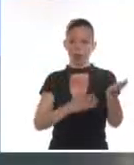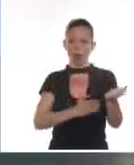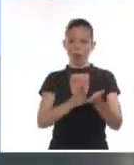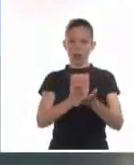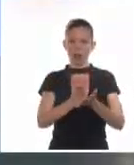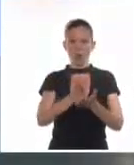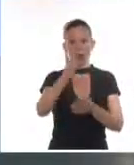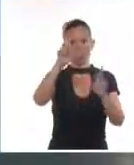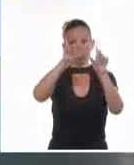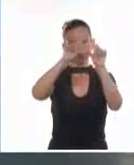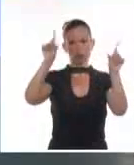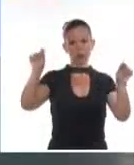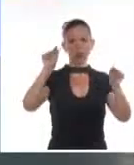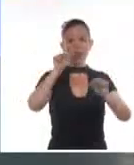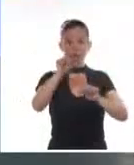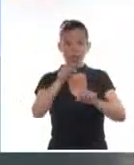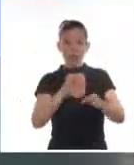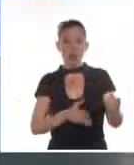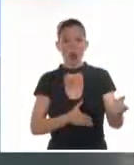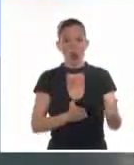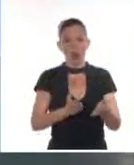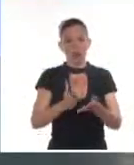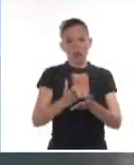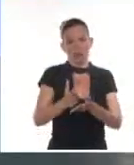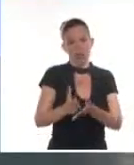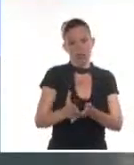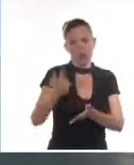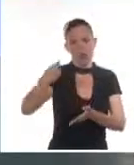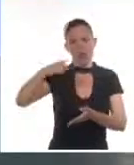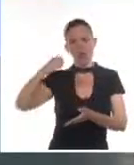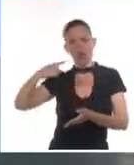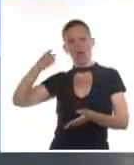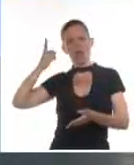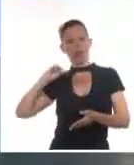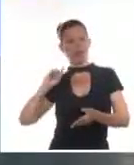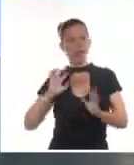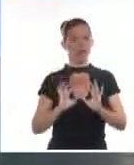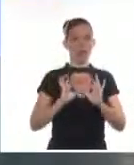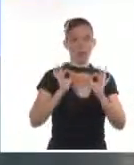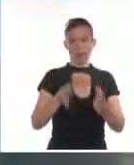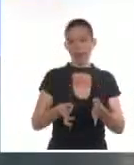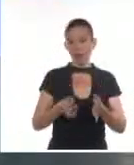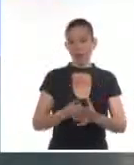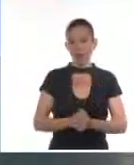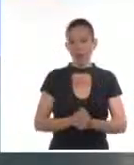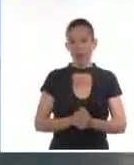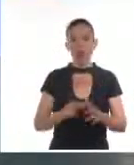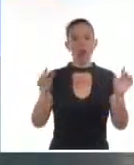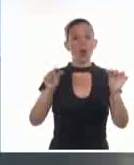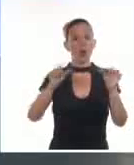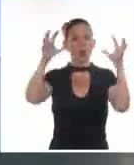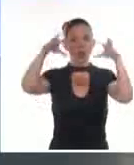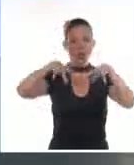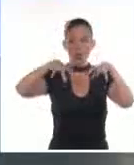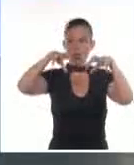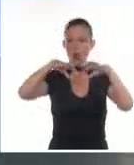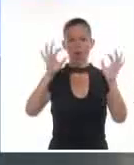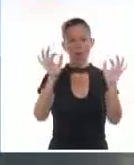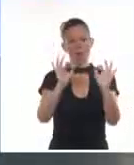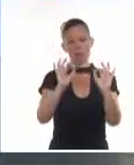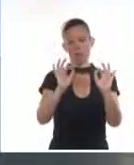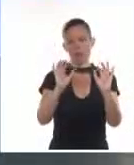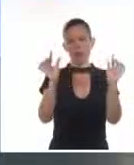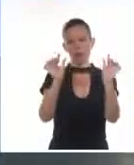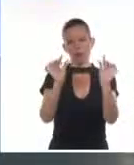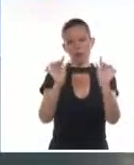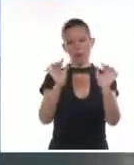situación que ha persistido durante las últimas dos jornadas sobre el país, marcando pocas lluvias en gran parte del país, exceptuando zonas de